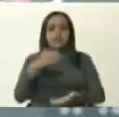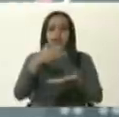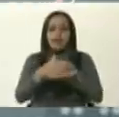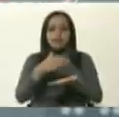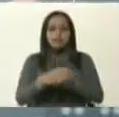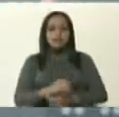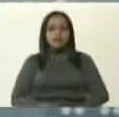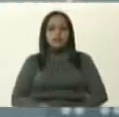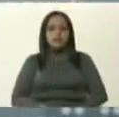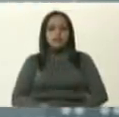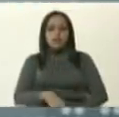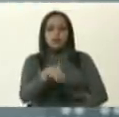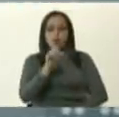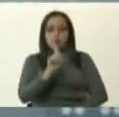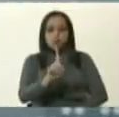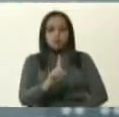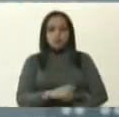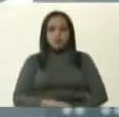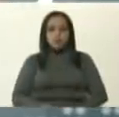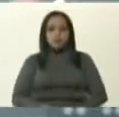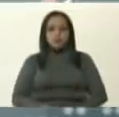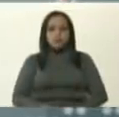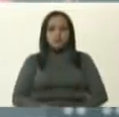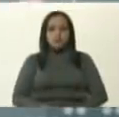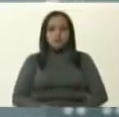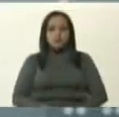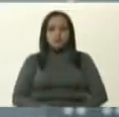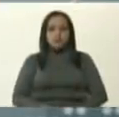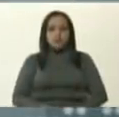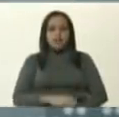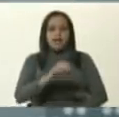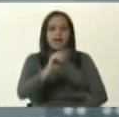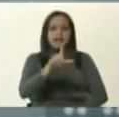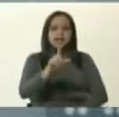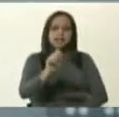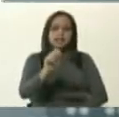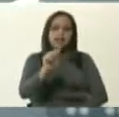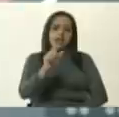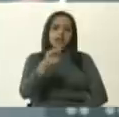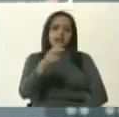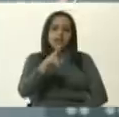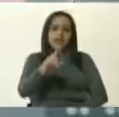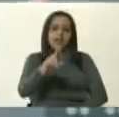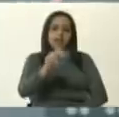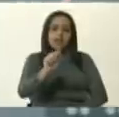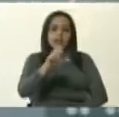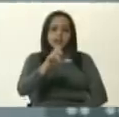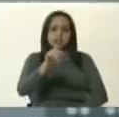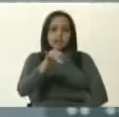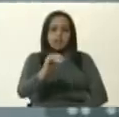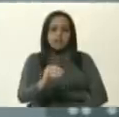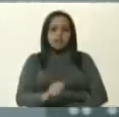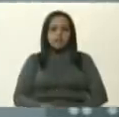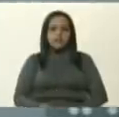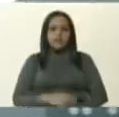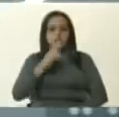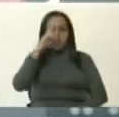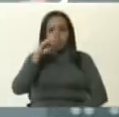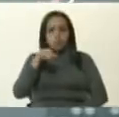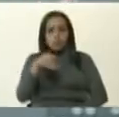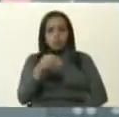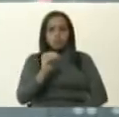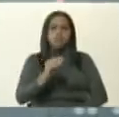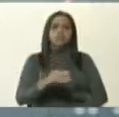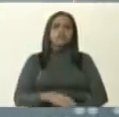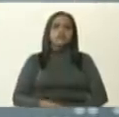un caso en la siguiente parroquia, Alta Gracia, el Junquito, el Paraíso,